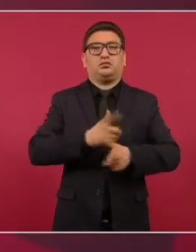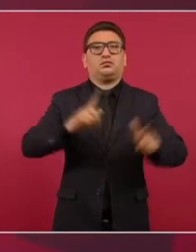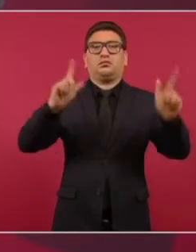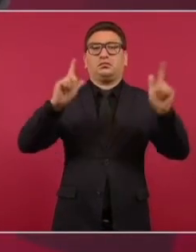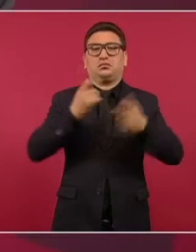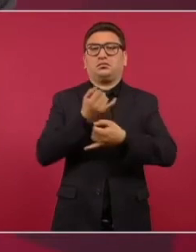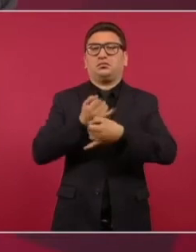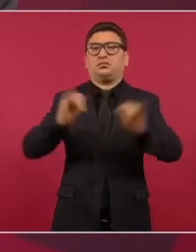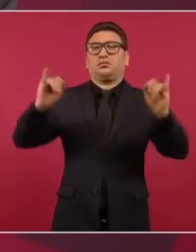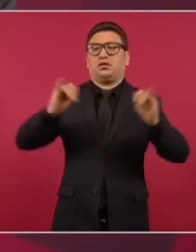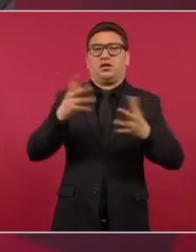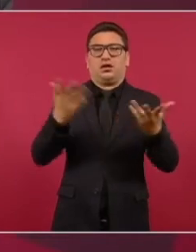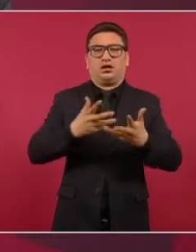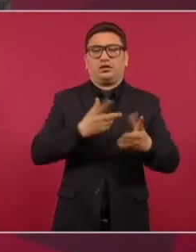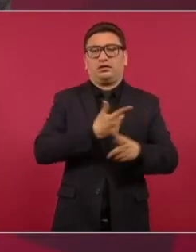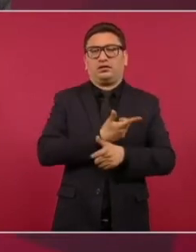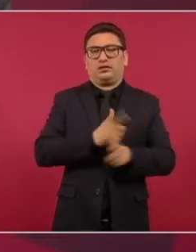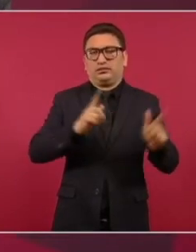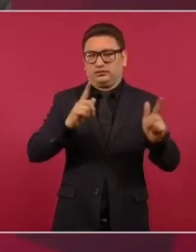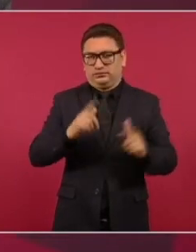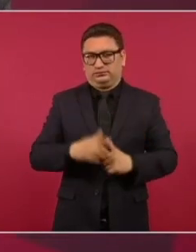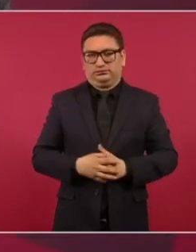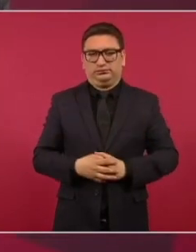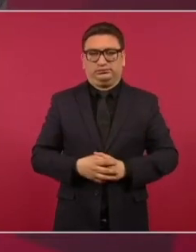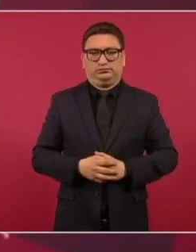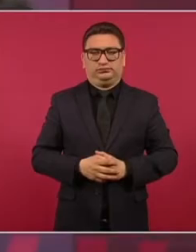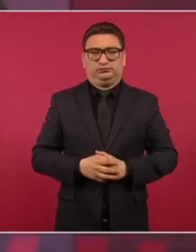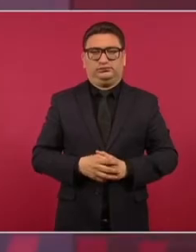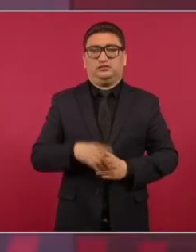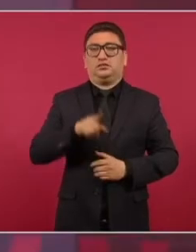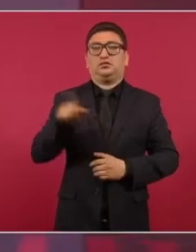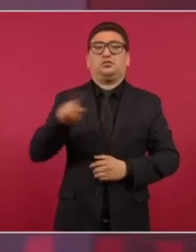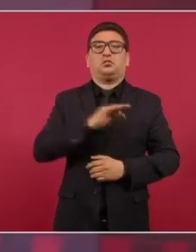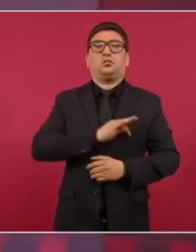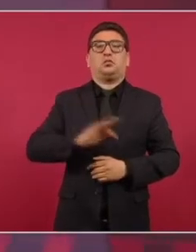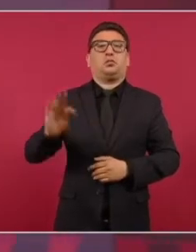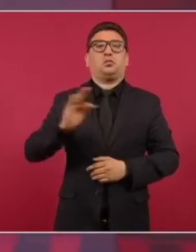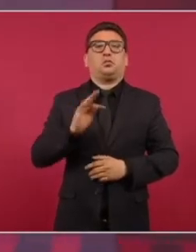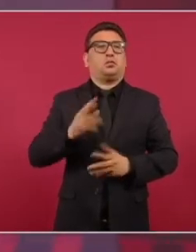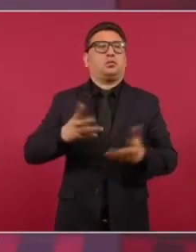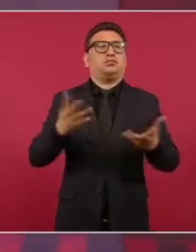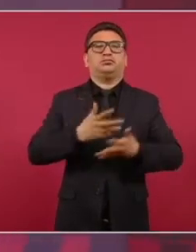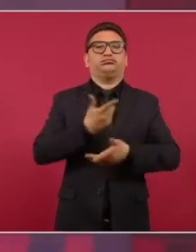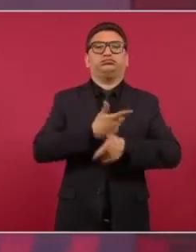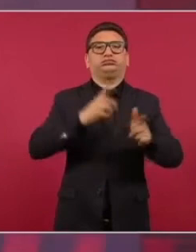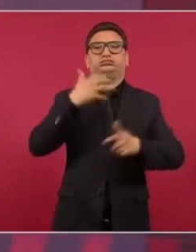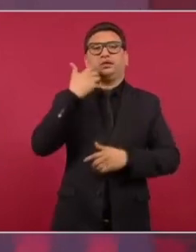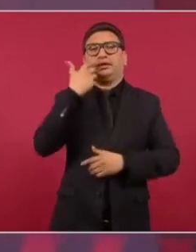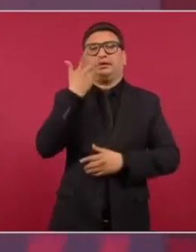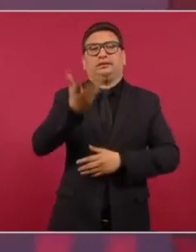autónomos, que pueden hacer lo que quieran.